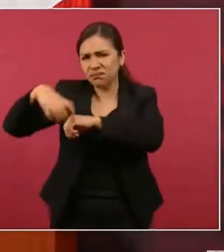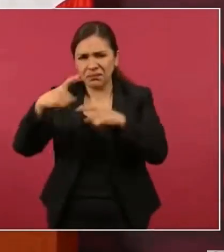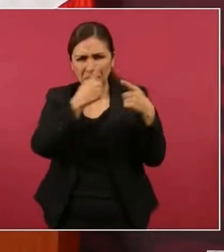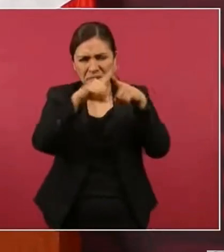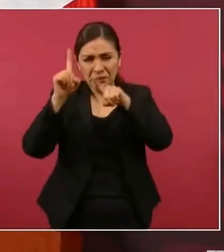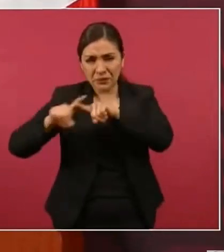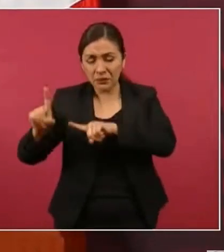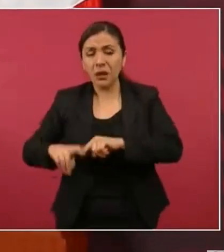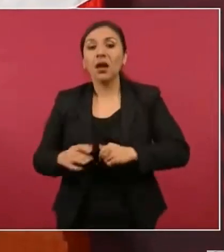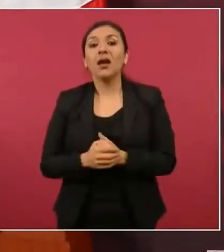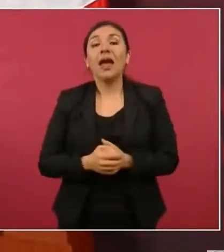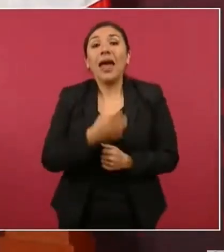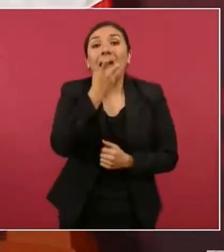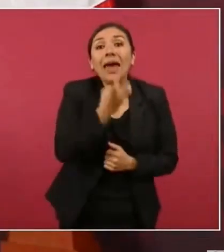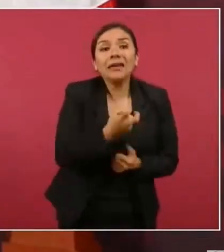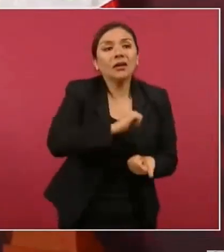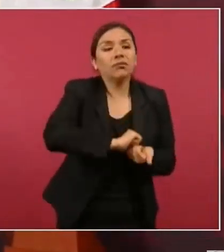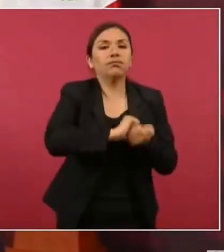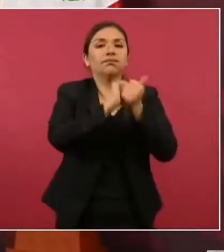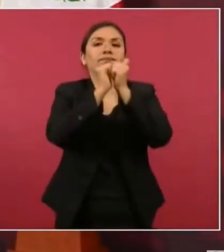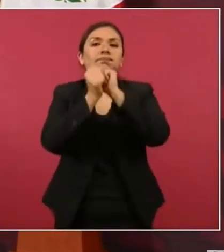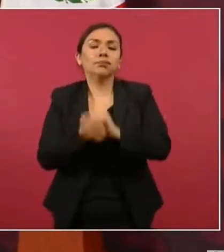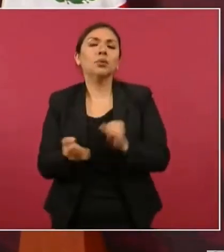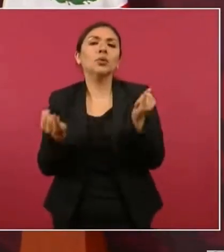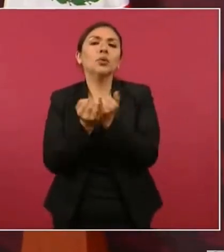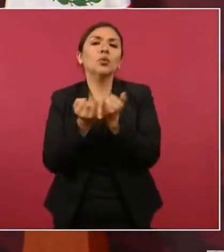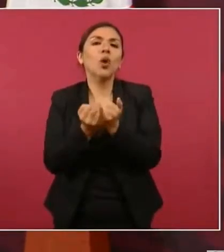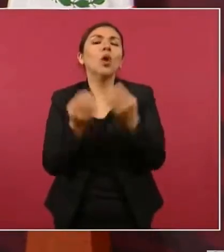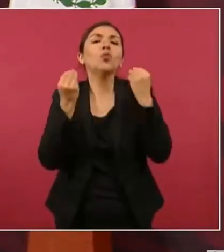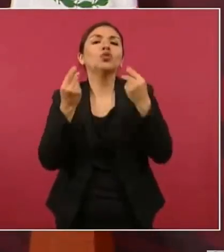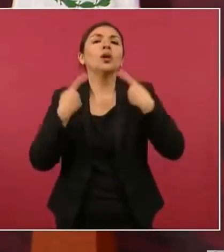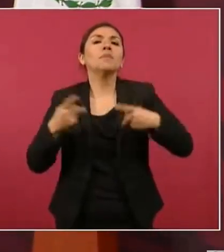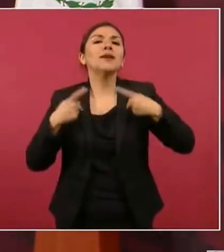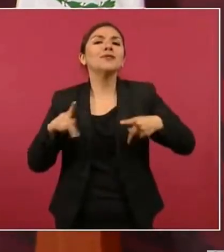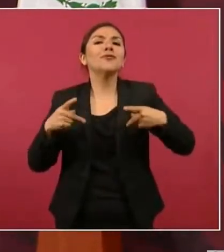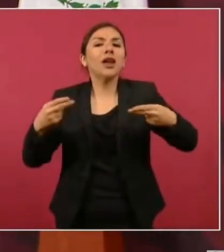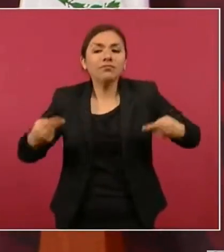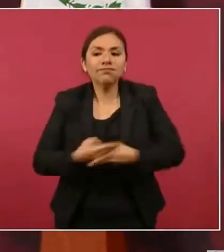en consecuencia, ha crecido mucho la población.